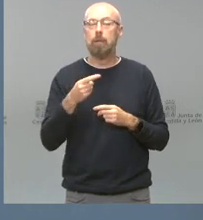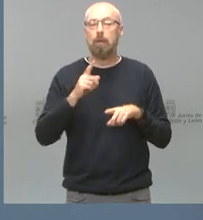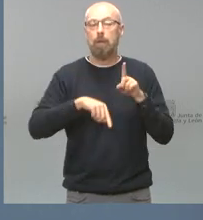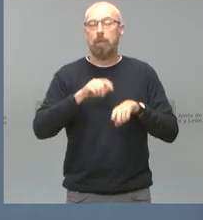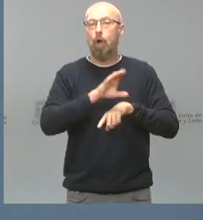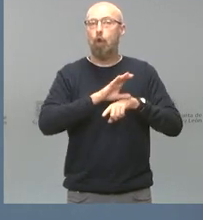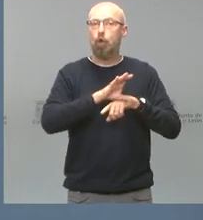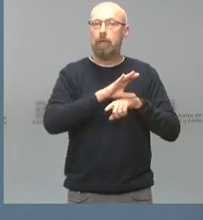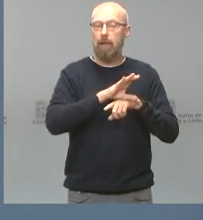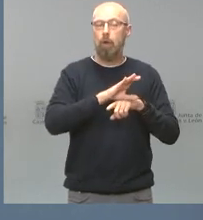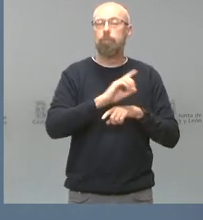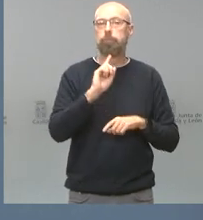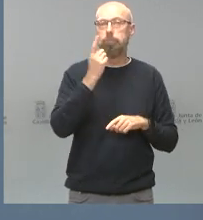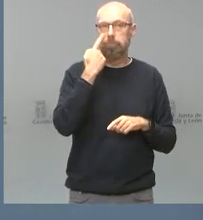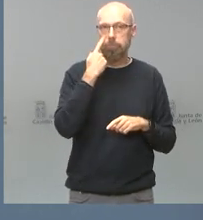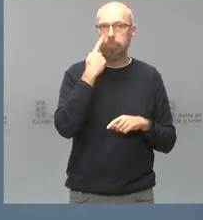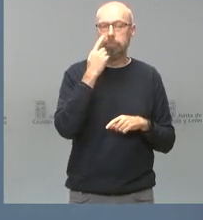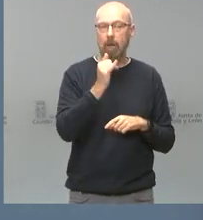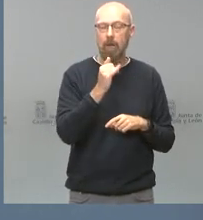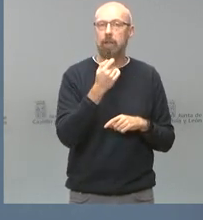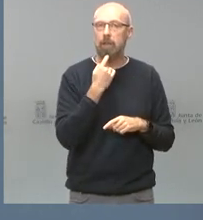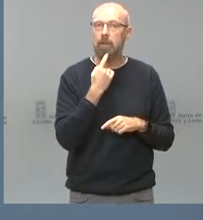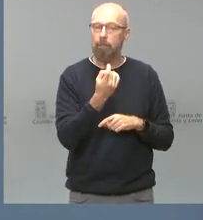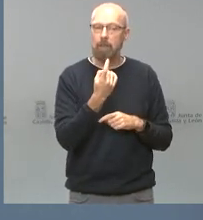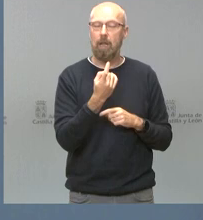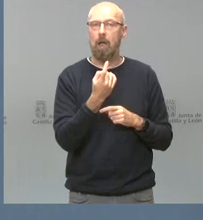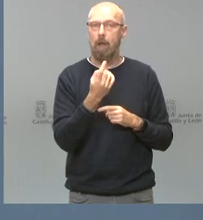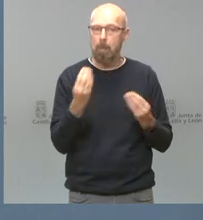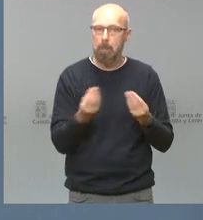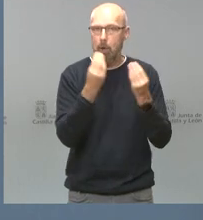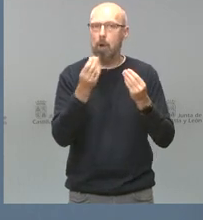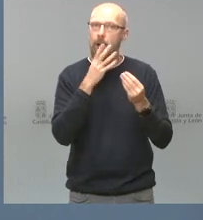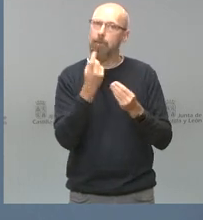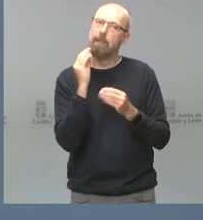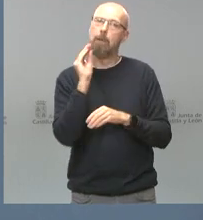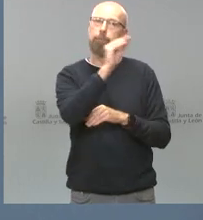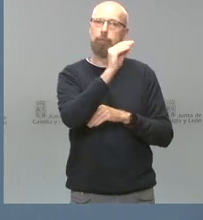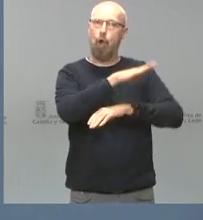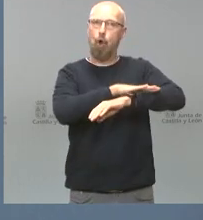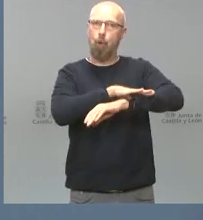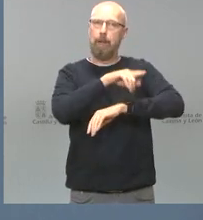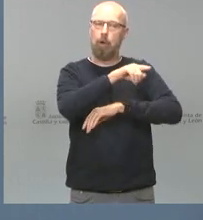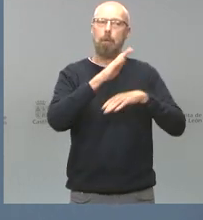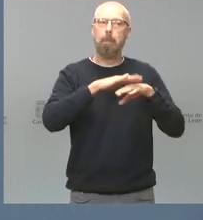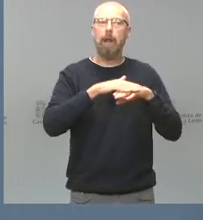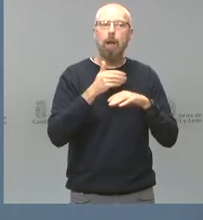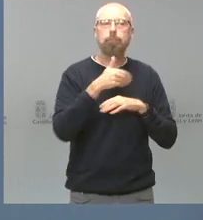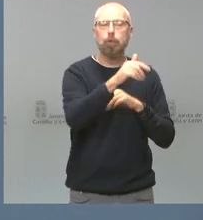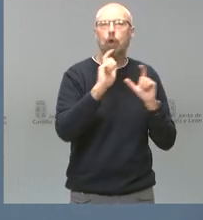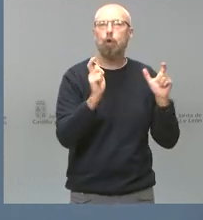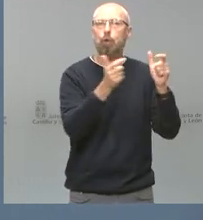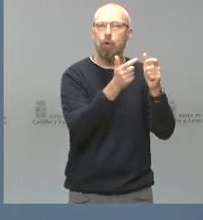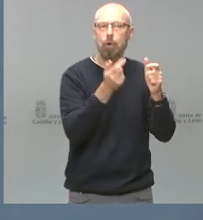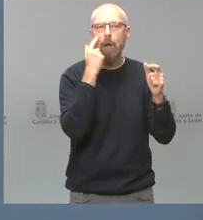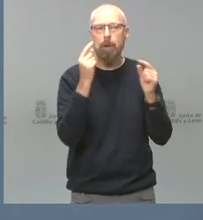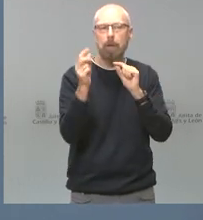ha detectado esa necesidad de la mejora y se dirigirá al Gobierno para que cuanto antes se puedan establecer reuniones y buscamos